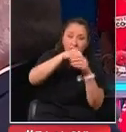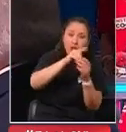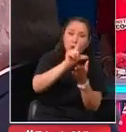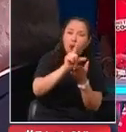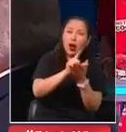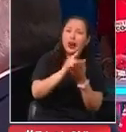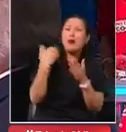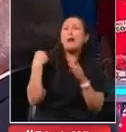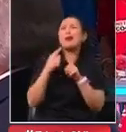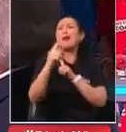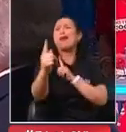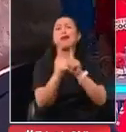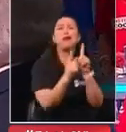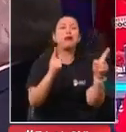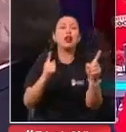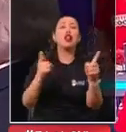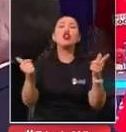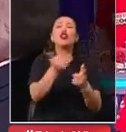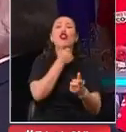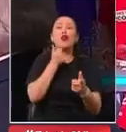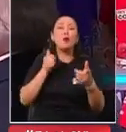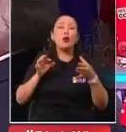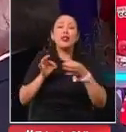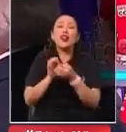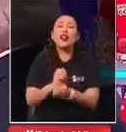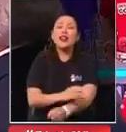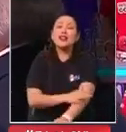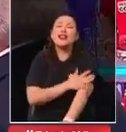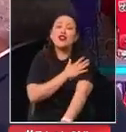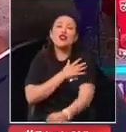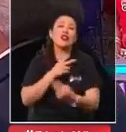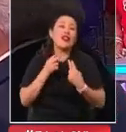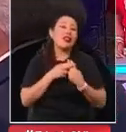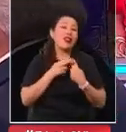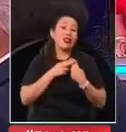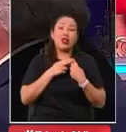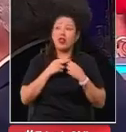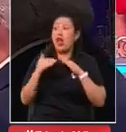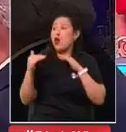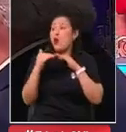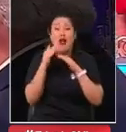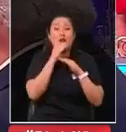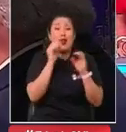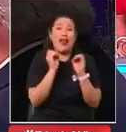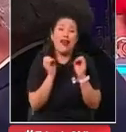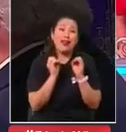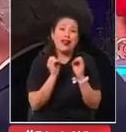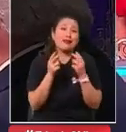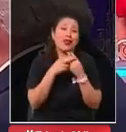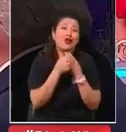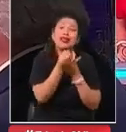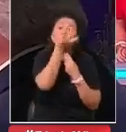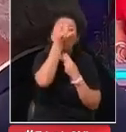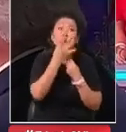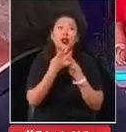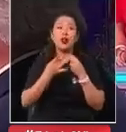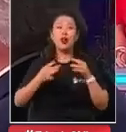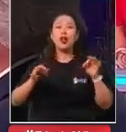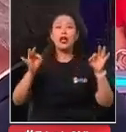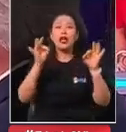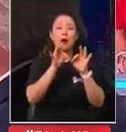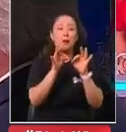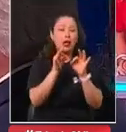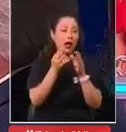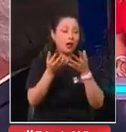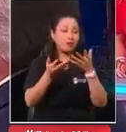el sentimiento que transmite la Teletón, que es inigualable. Creo que es algo que no se puede explicar, que es